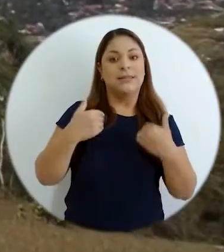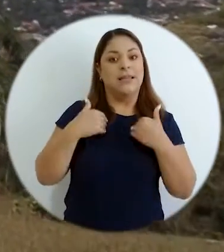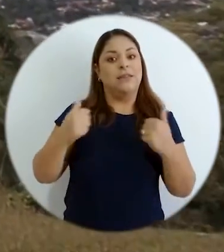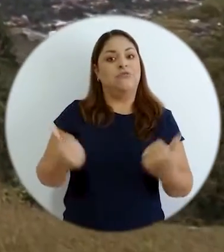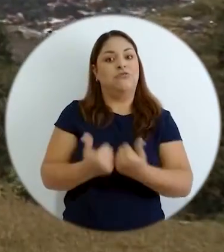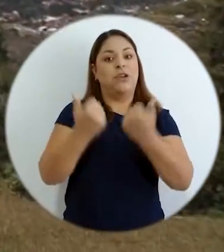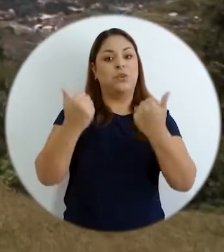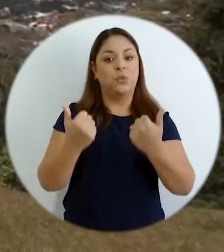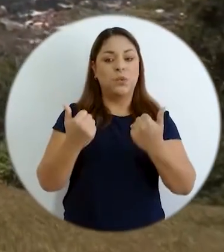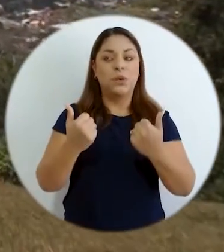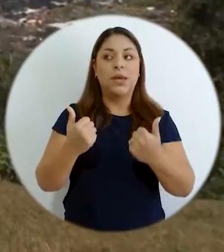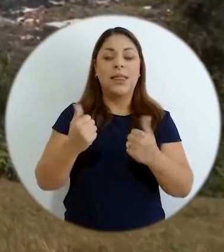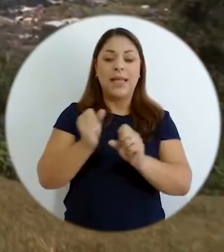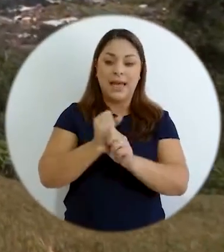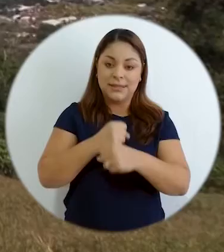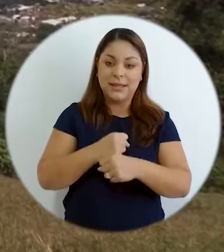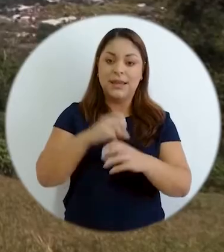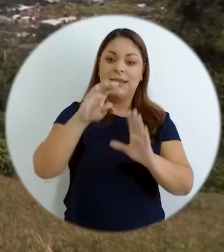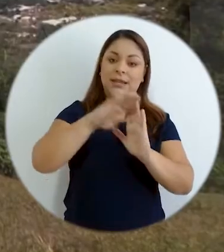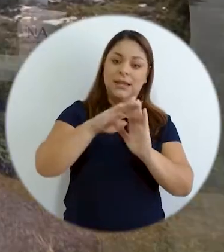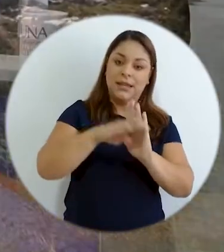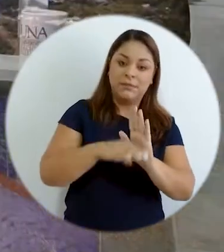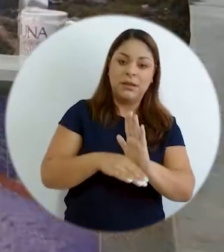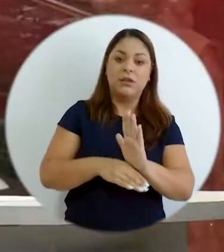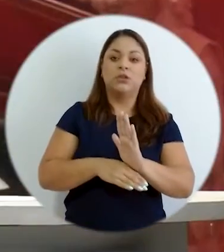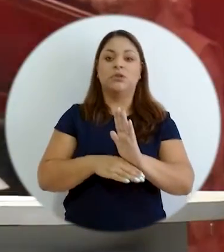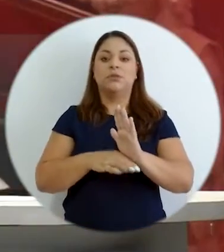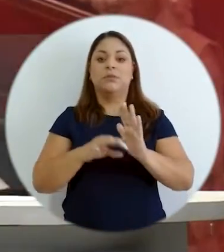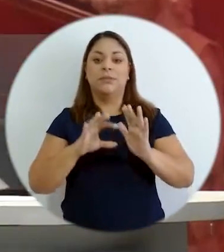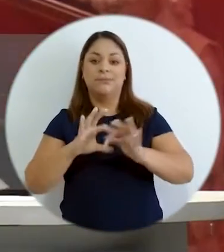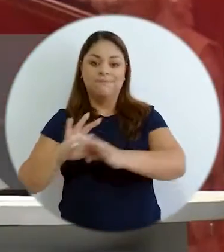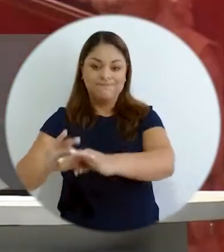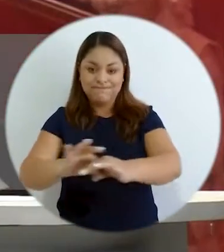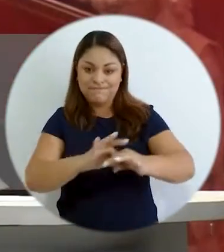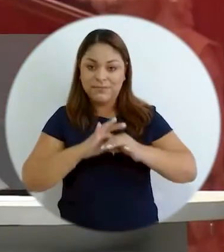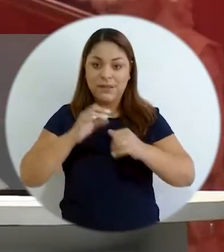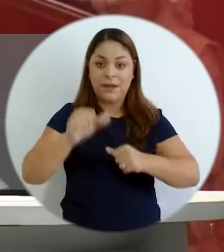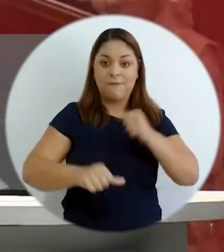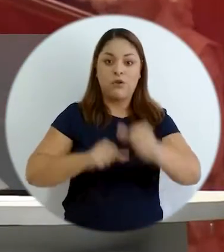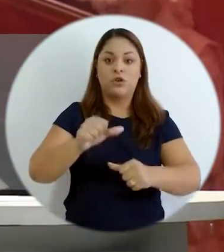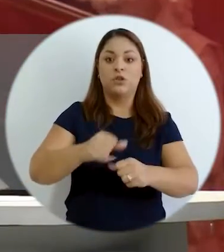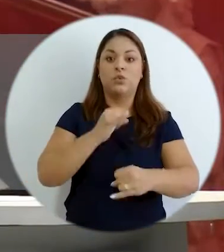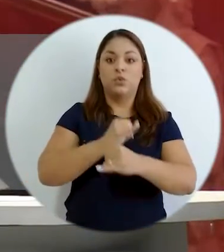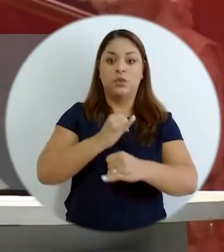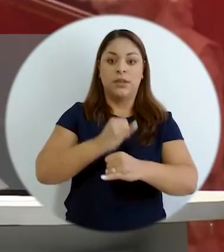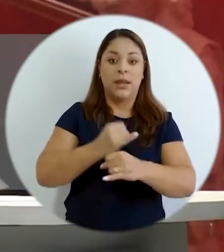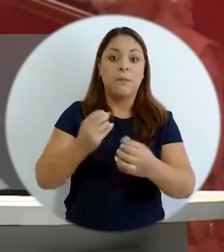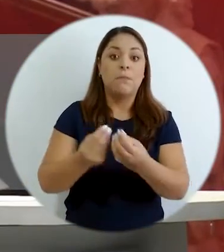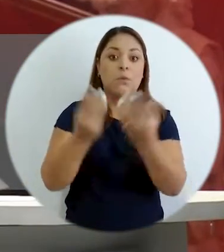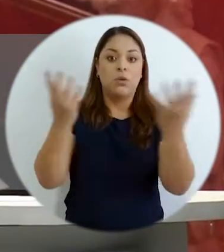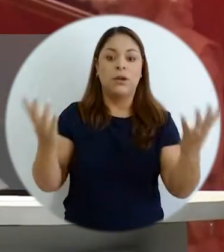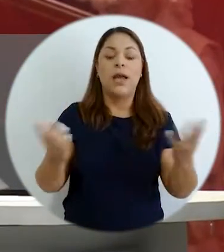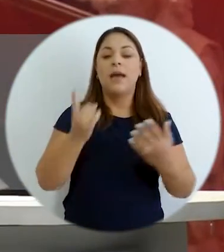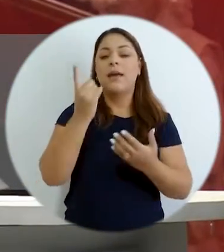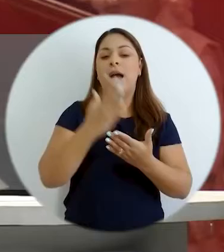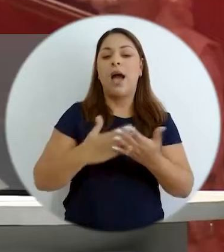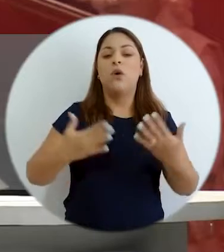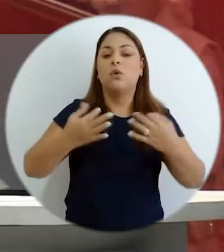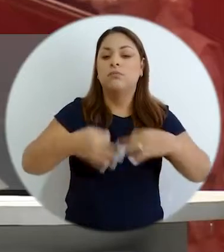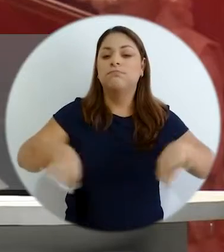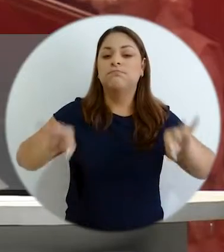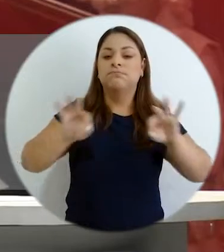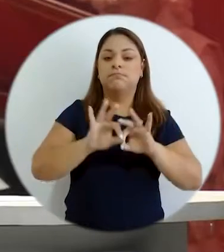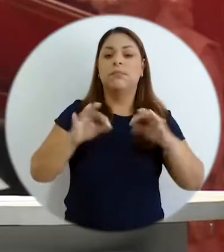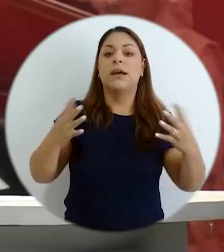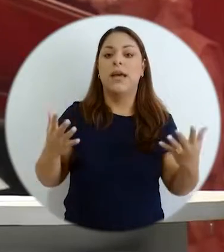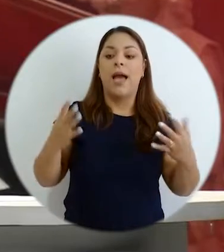reto de poder generar algunos lineamientos y poder articular los diferentes esfuerzos desde la institucionalidad pública y con un